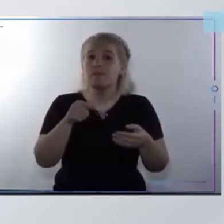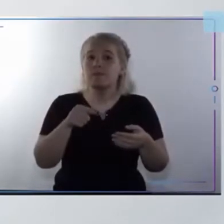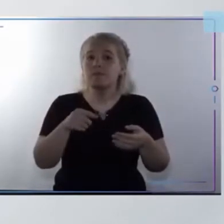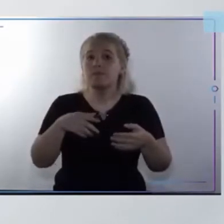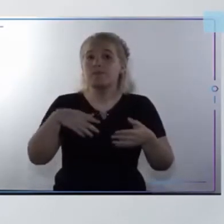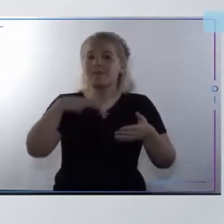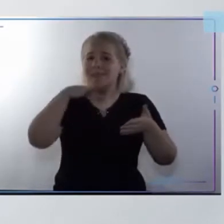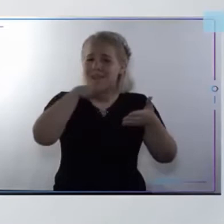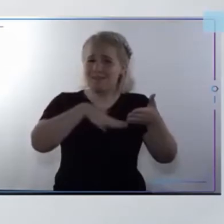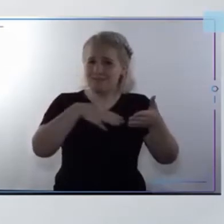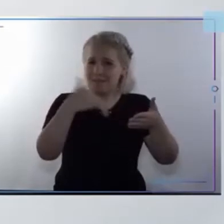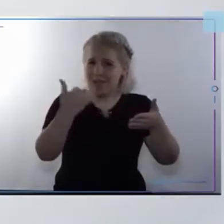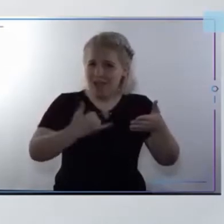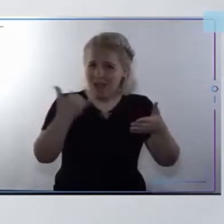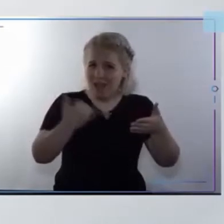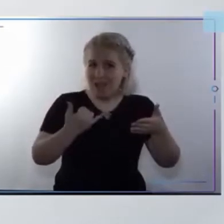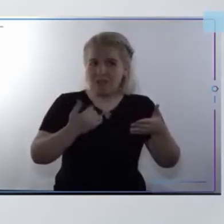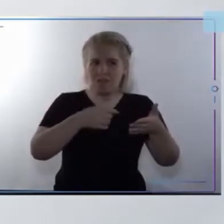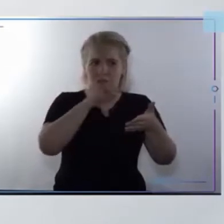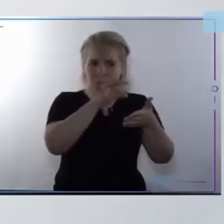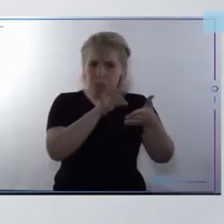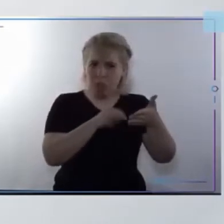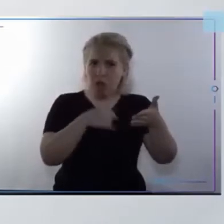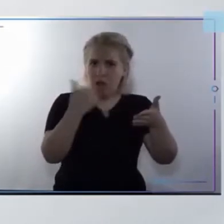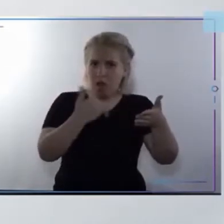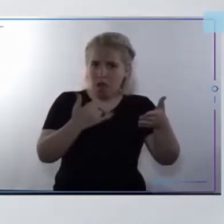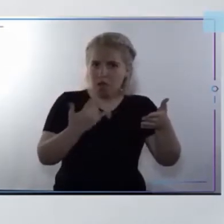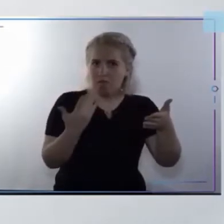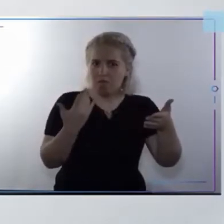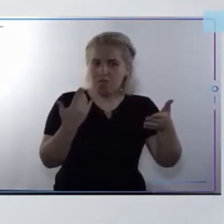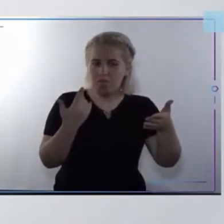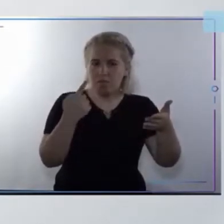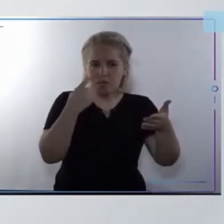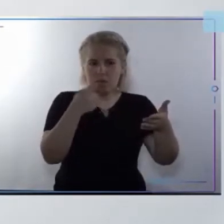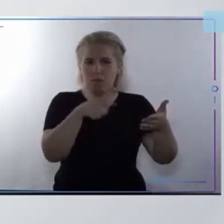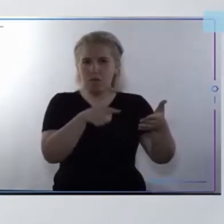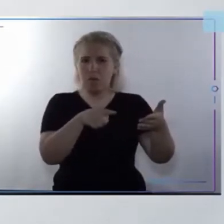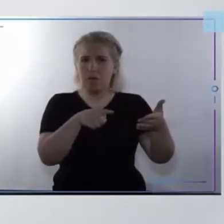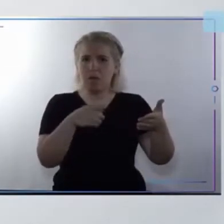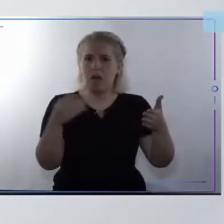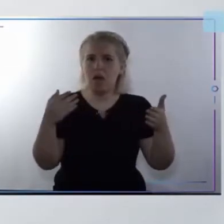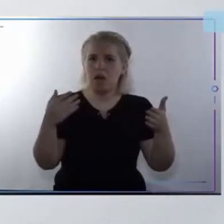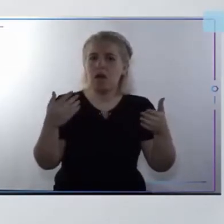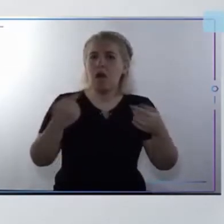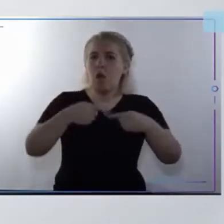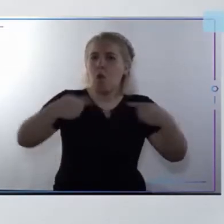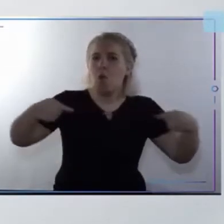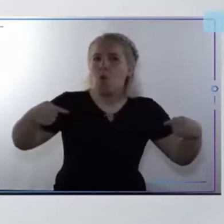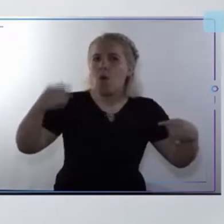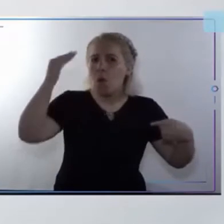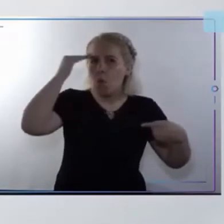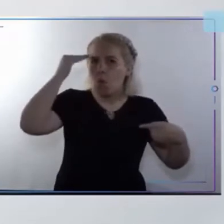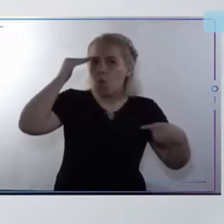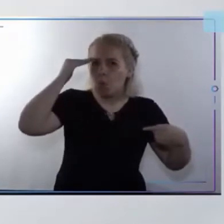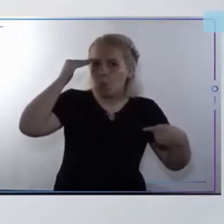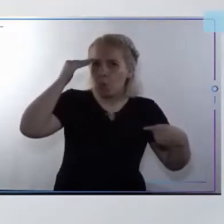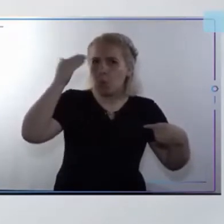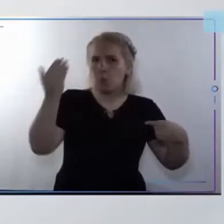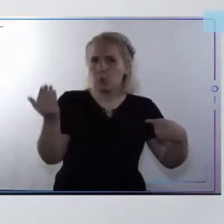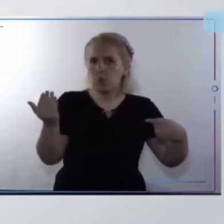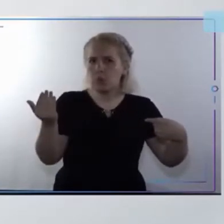gran cantidad de indicadores vinculados al tema de los bienes culturales, que si bien